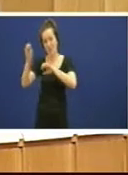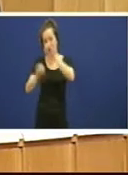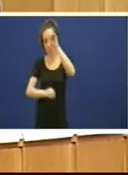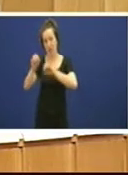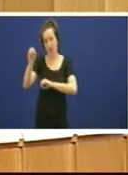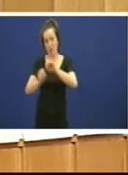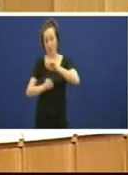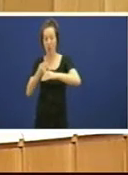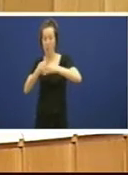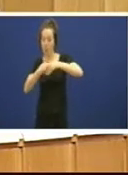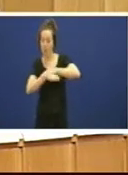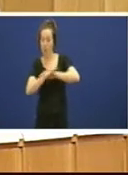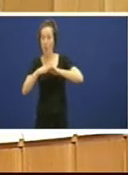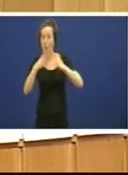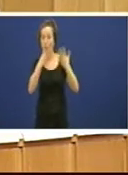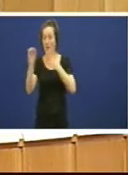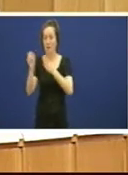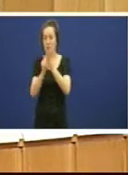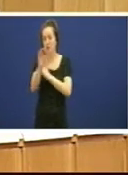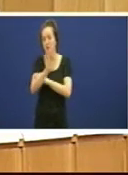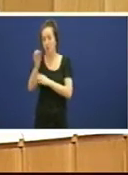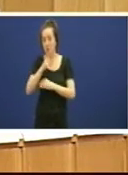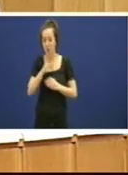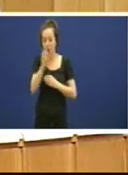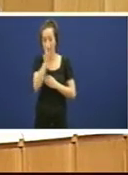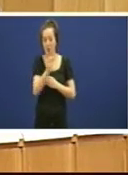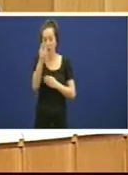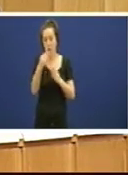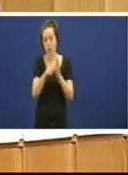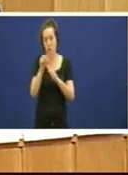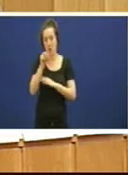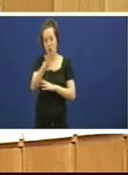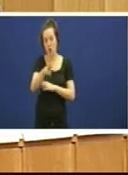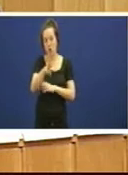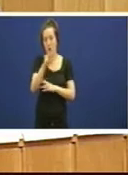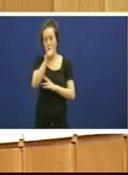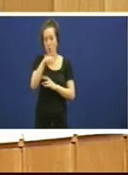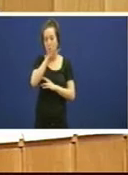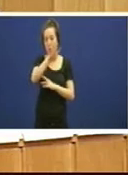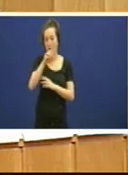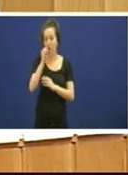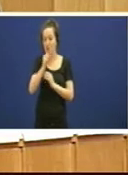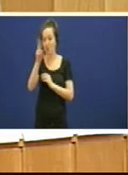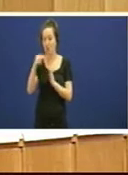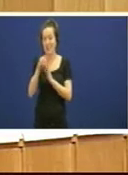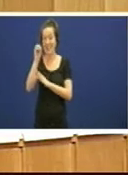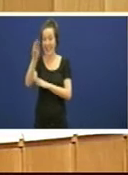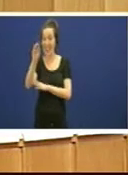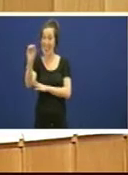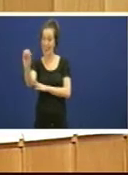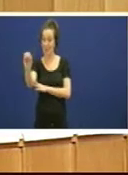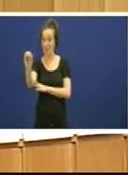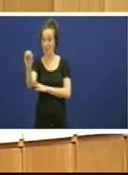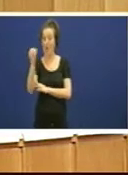no ano 2012 havería para a obra social 1,4 millóns de euros no ano 2013 0 no ano 2014